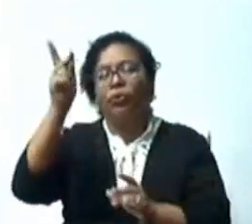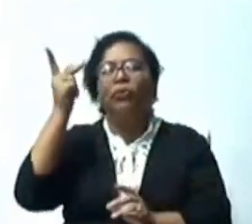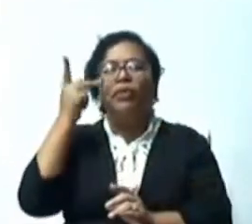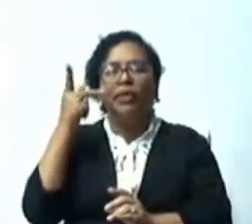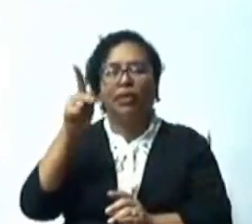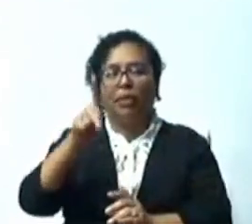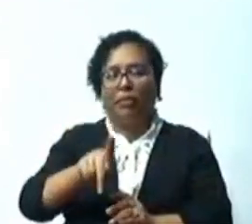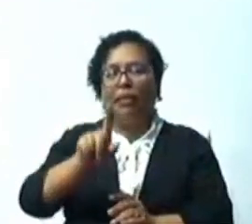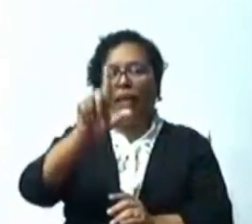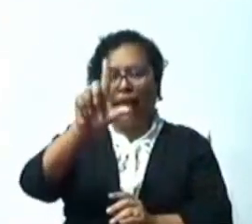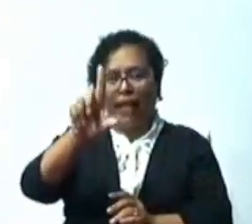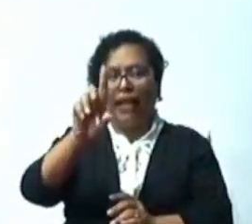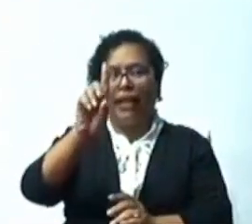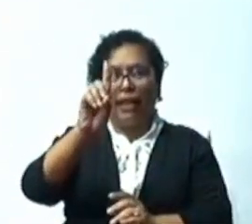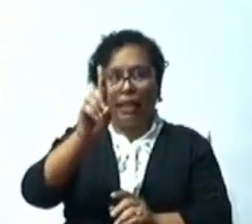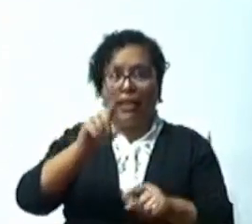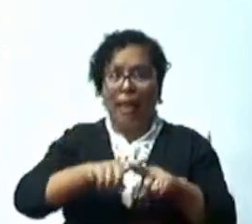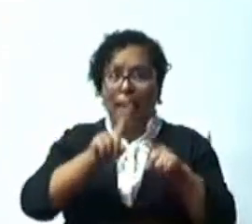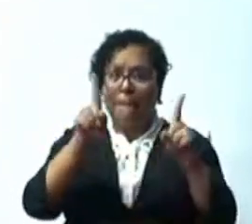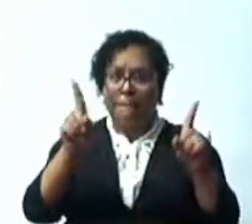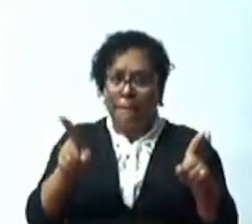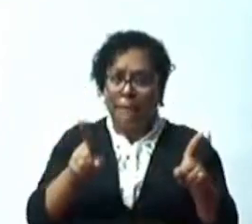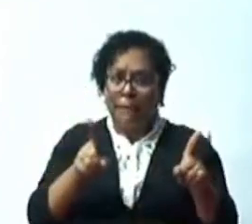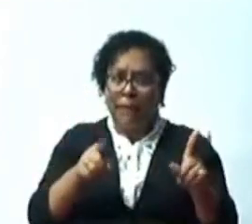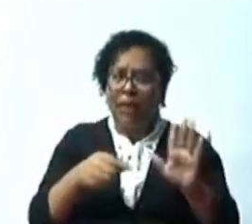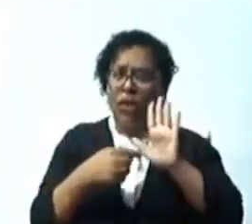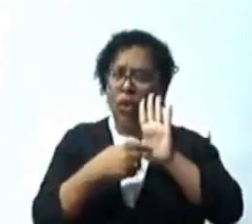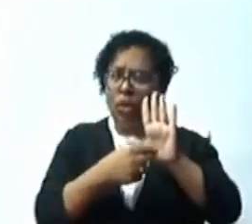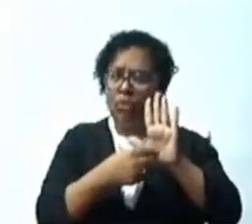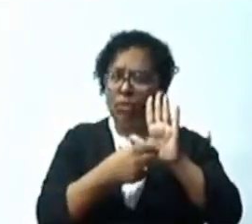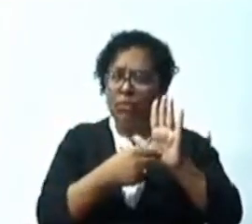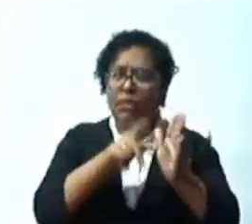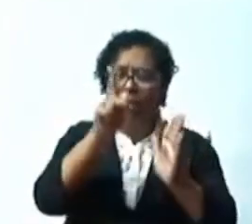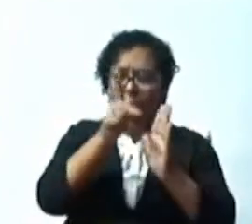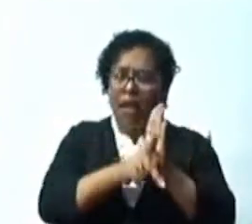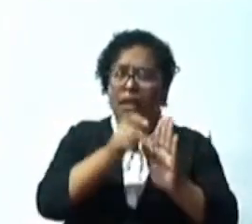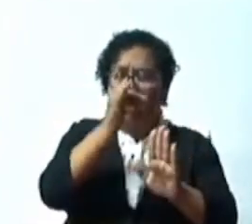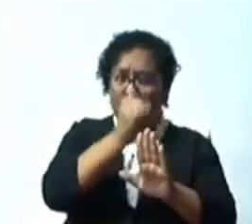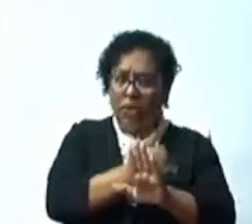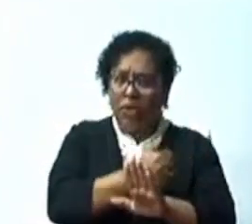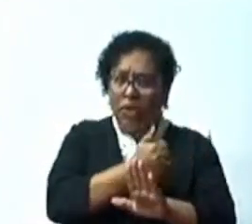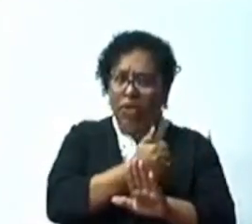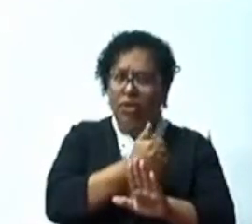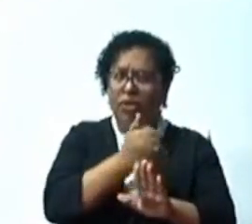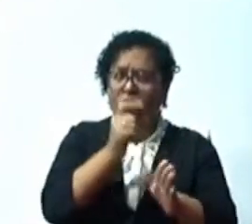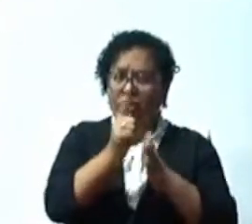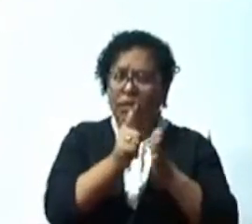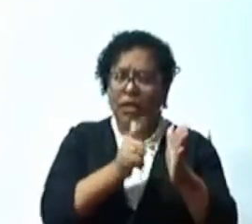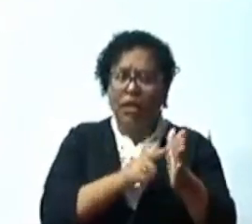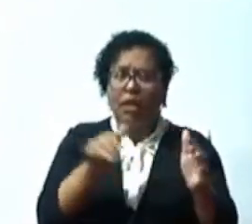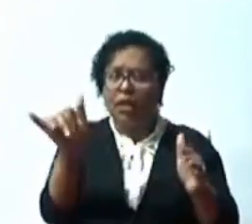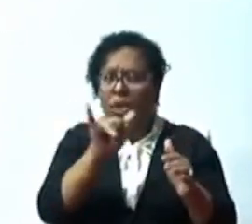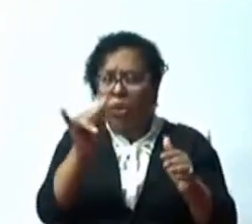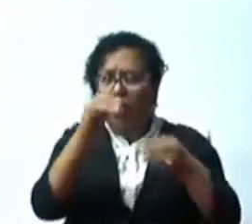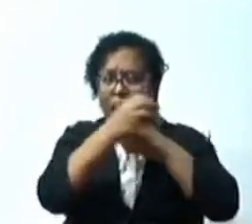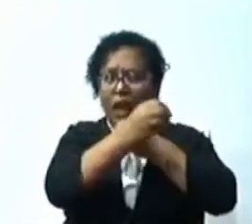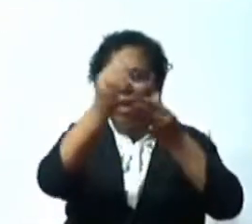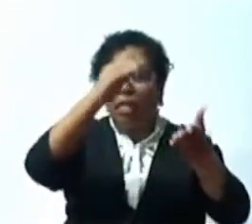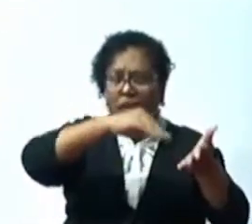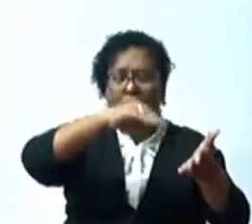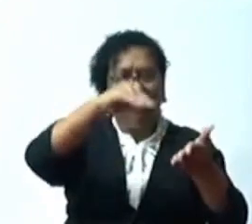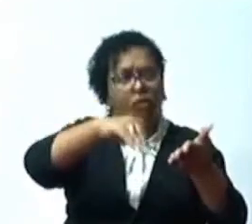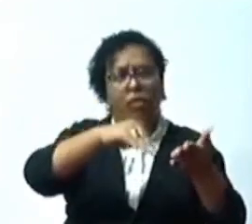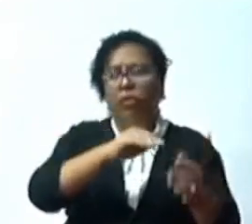en que está este proyecto y que fue aprobado este informe en el día de ayer. Por lo que, con las